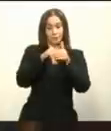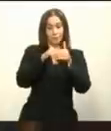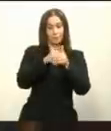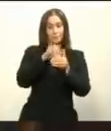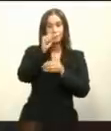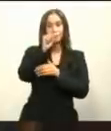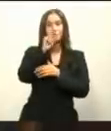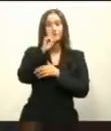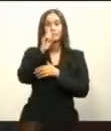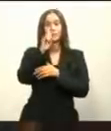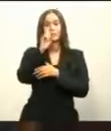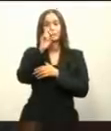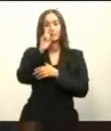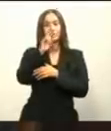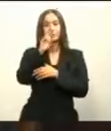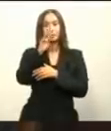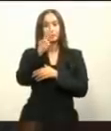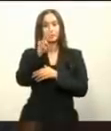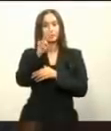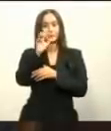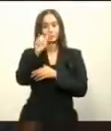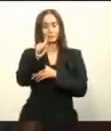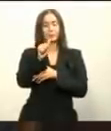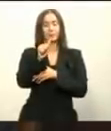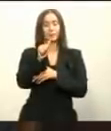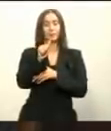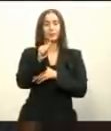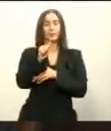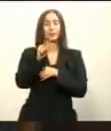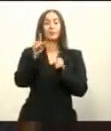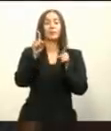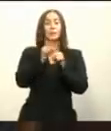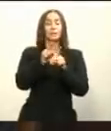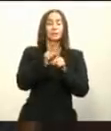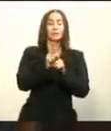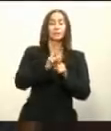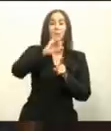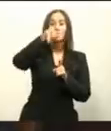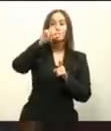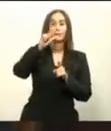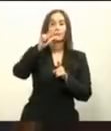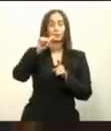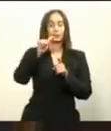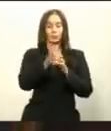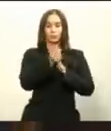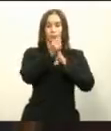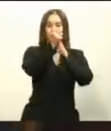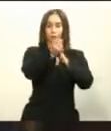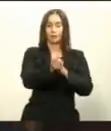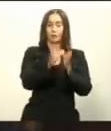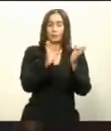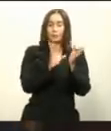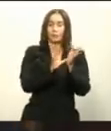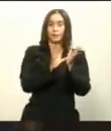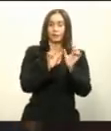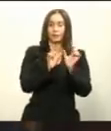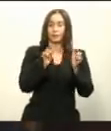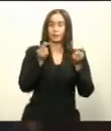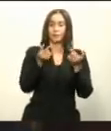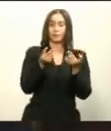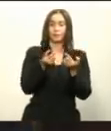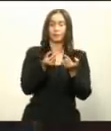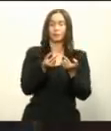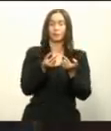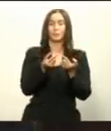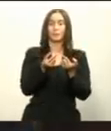Samuel Pereira y Julio Peña también, Coordinador de la Comisión de